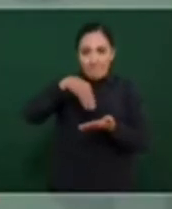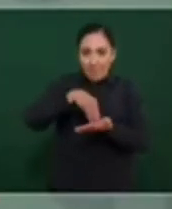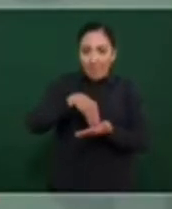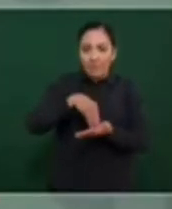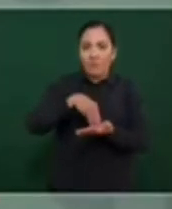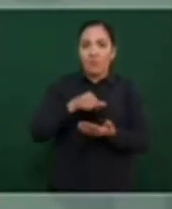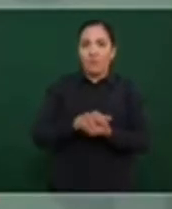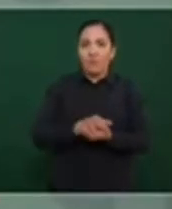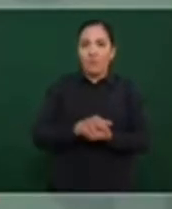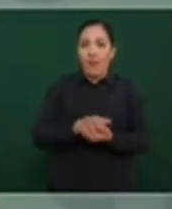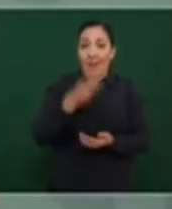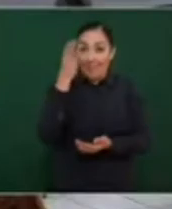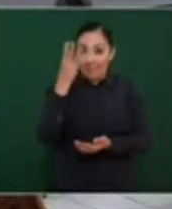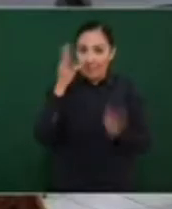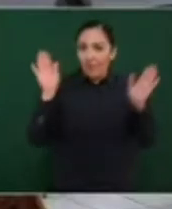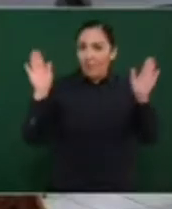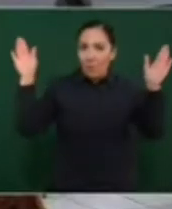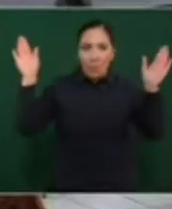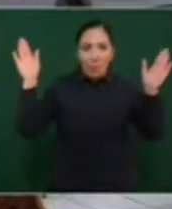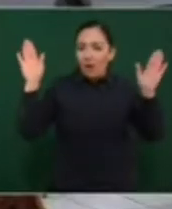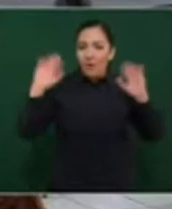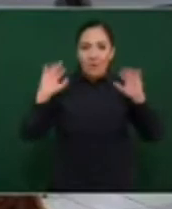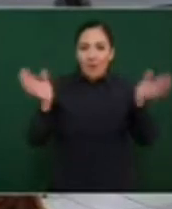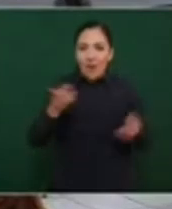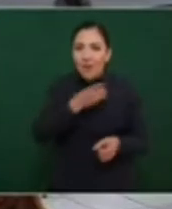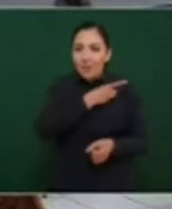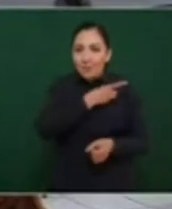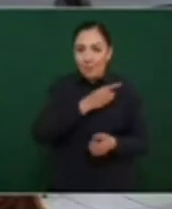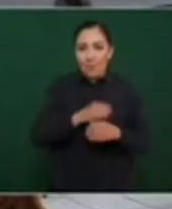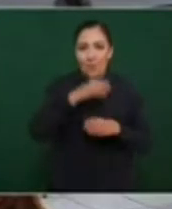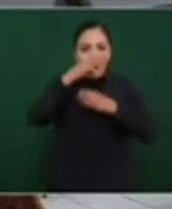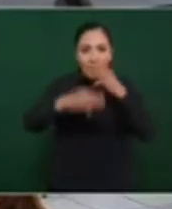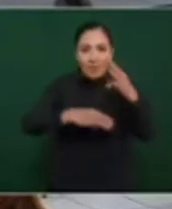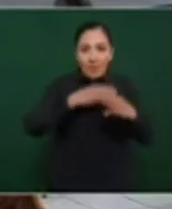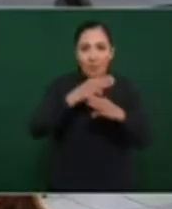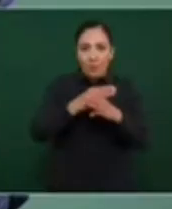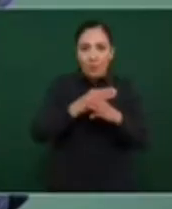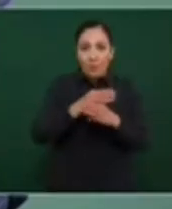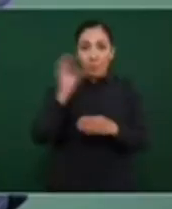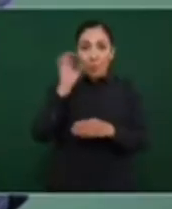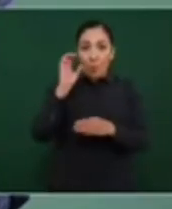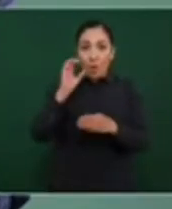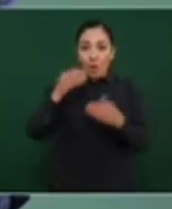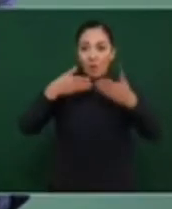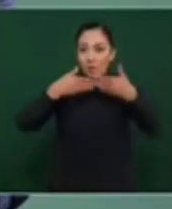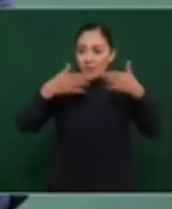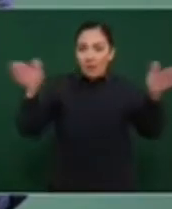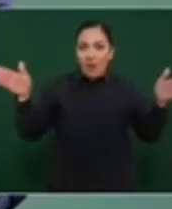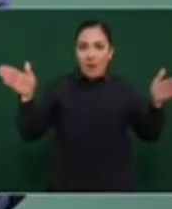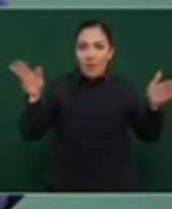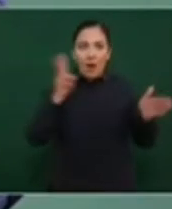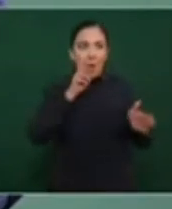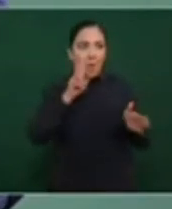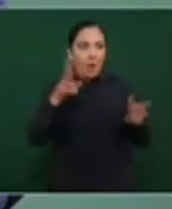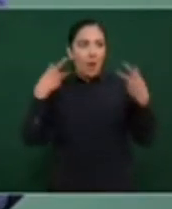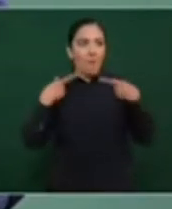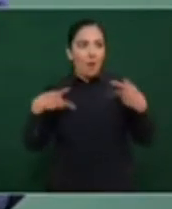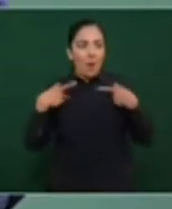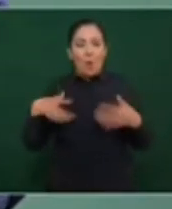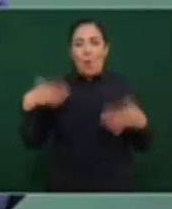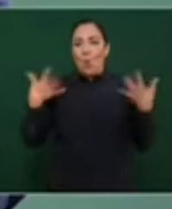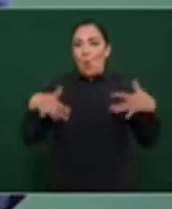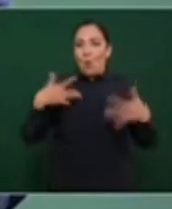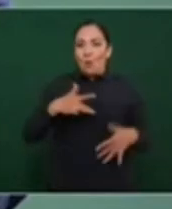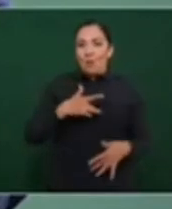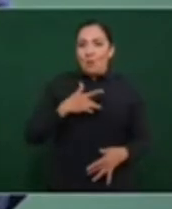se inaugure y lo vea la gente se va a sentir muy orgulloso.